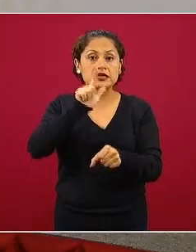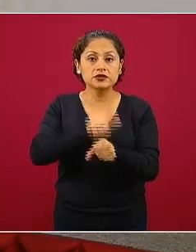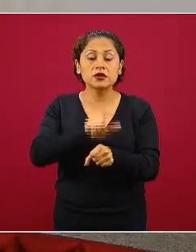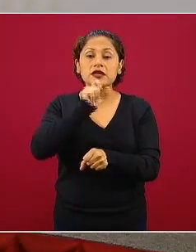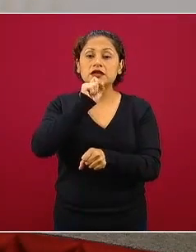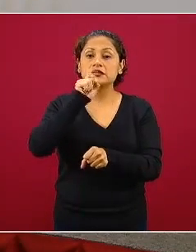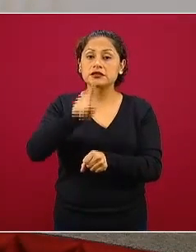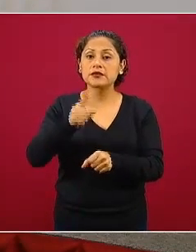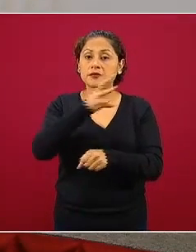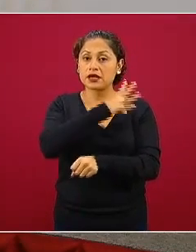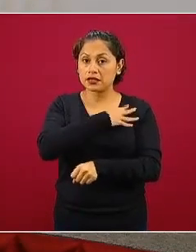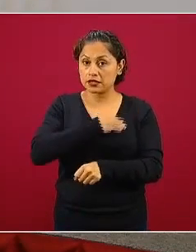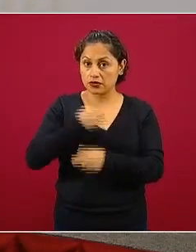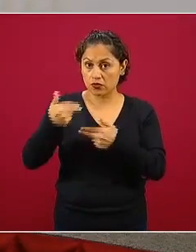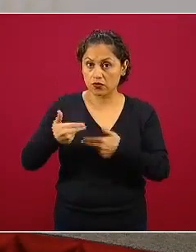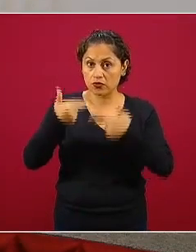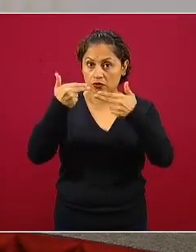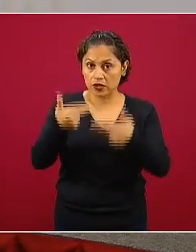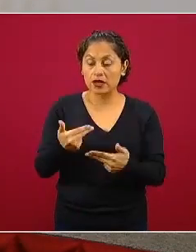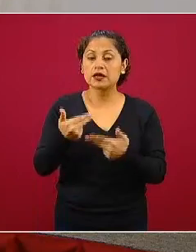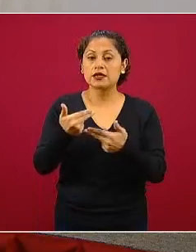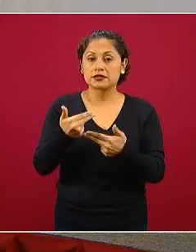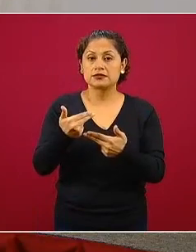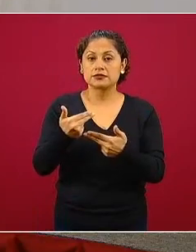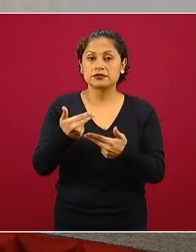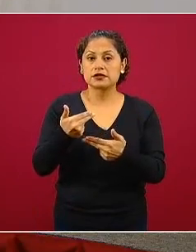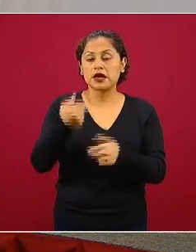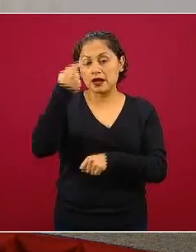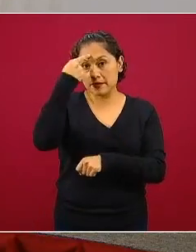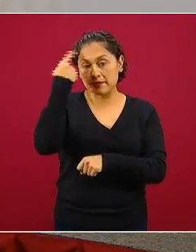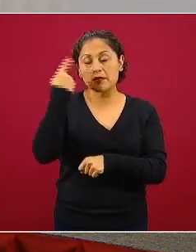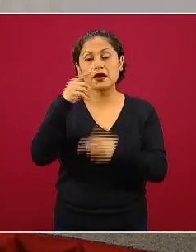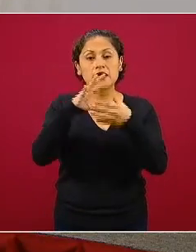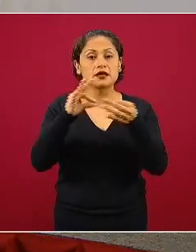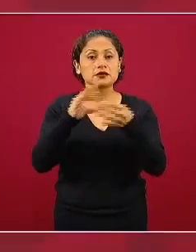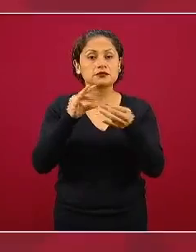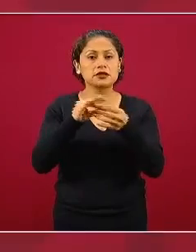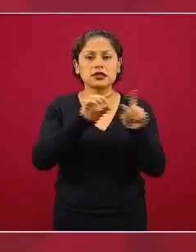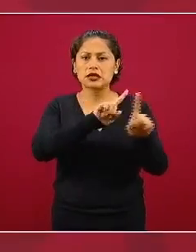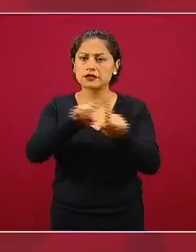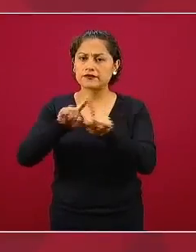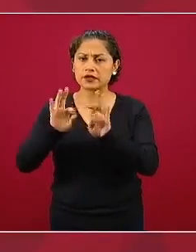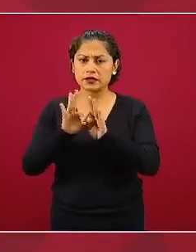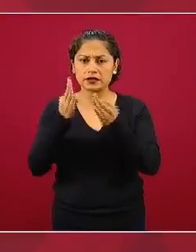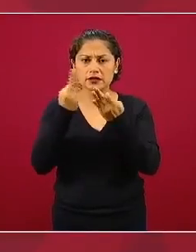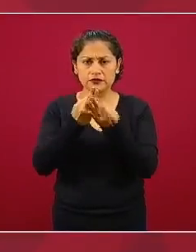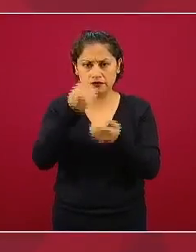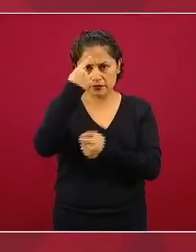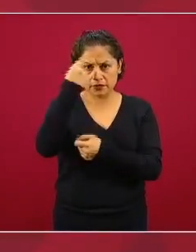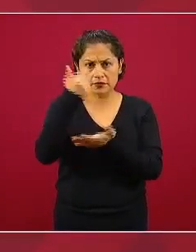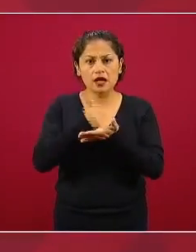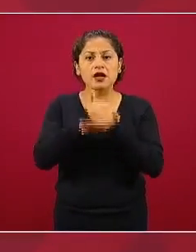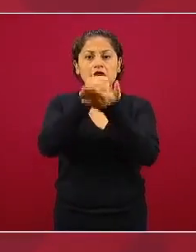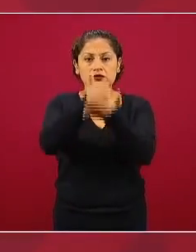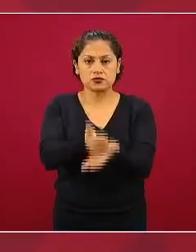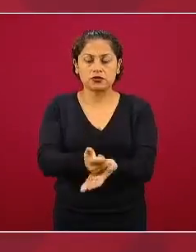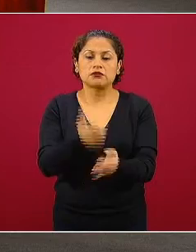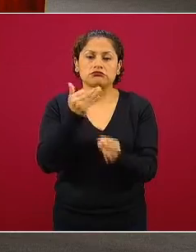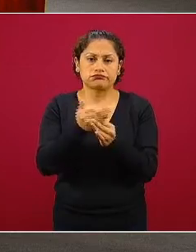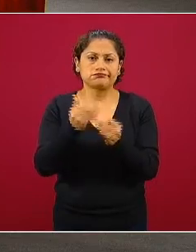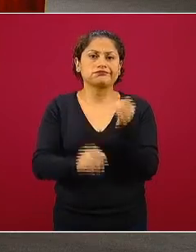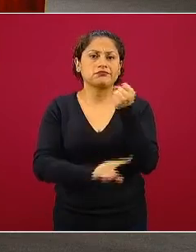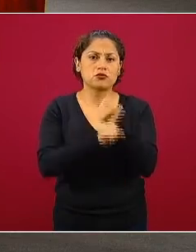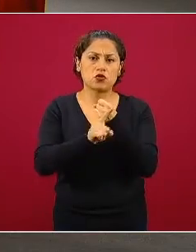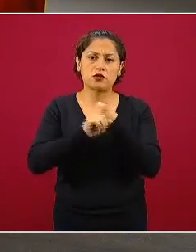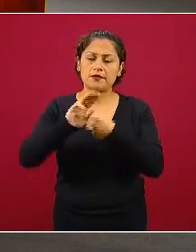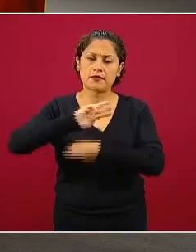preparado hay estrategias que están en curso para tratar de nivelar este problema que está enfrentando el mundo entero entonces